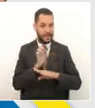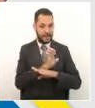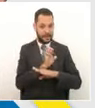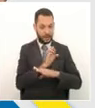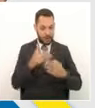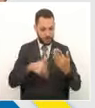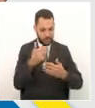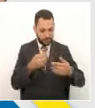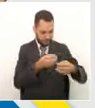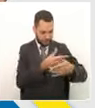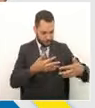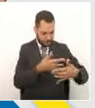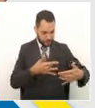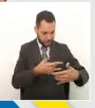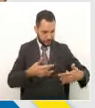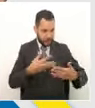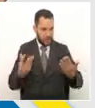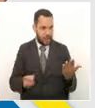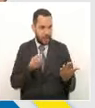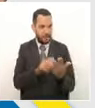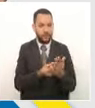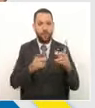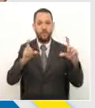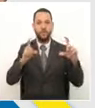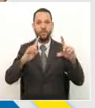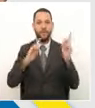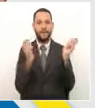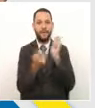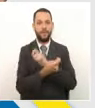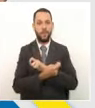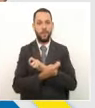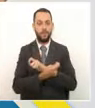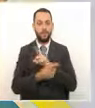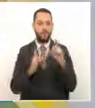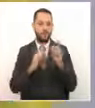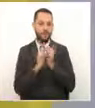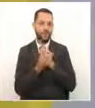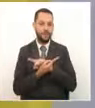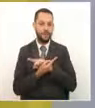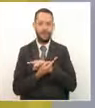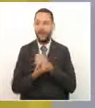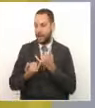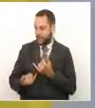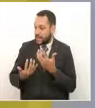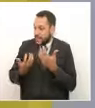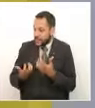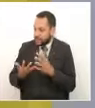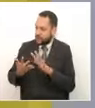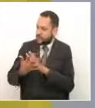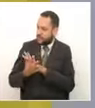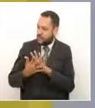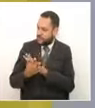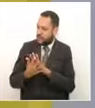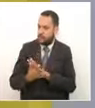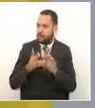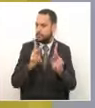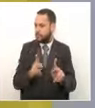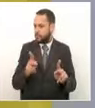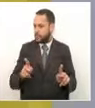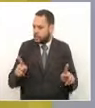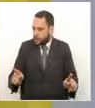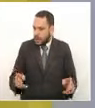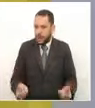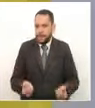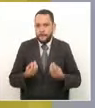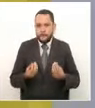Sin embargo, la fotografía ha cambiado. Cuéntenos un poco, para el ciudadano de a pie, para el común de la gente, ¿para